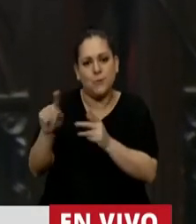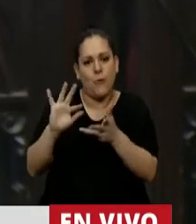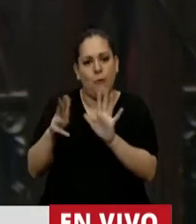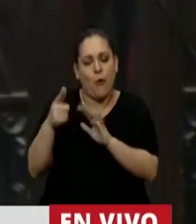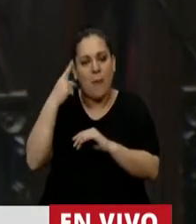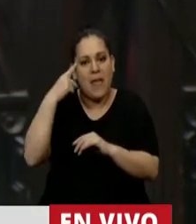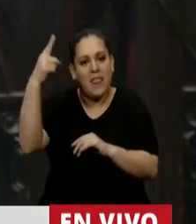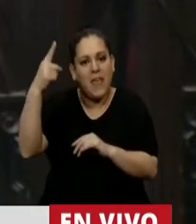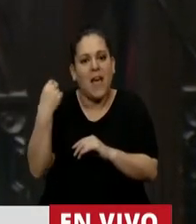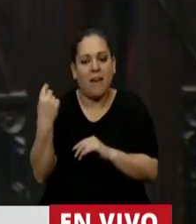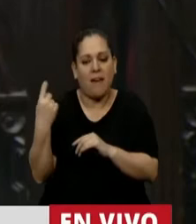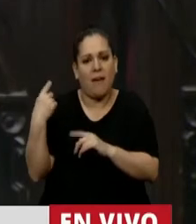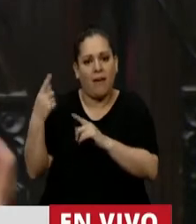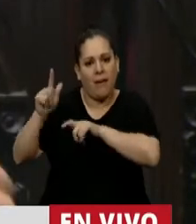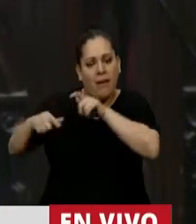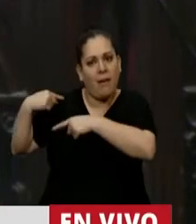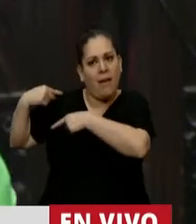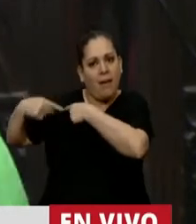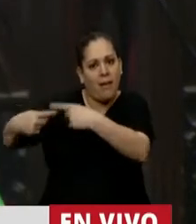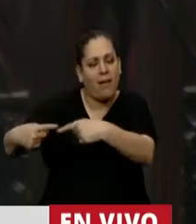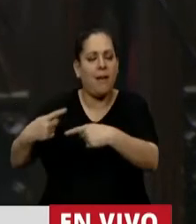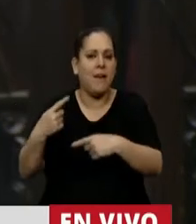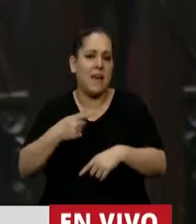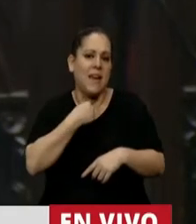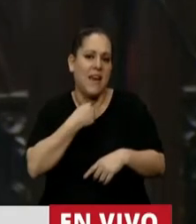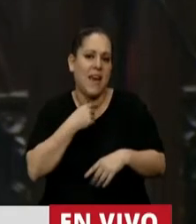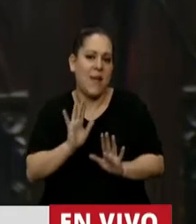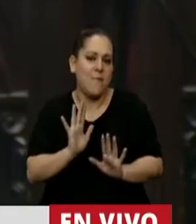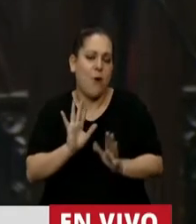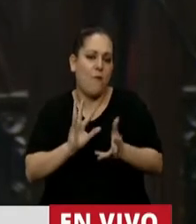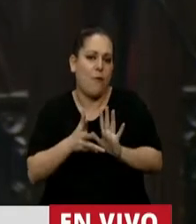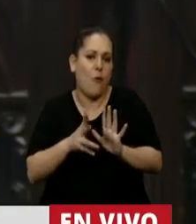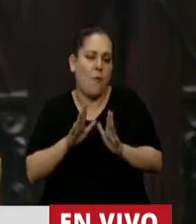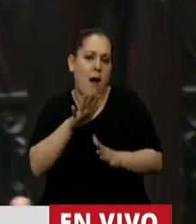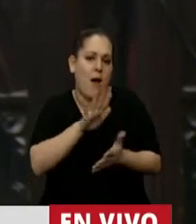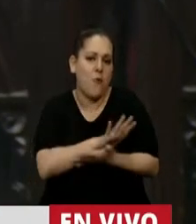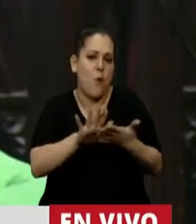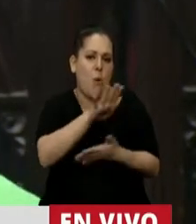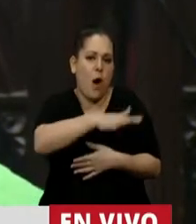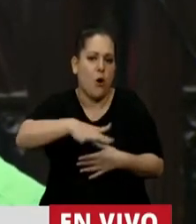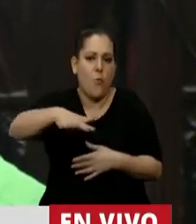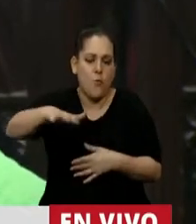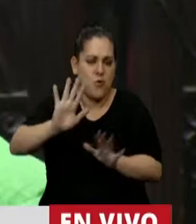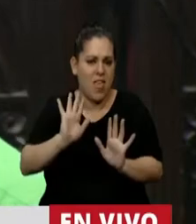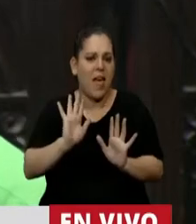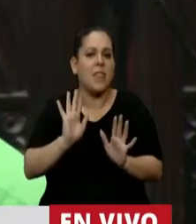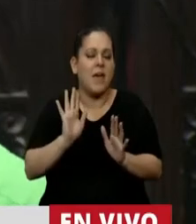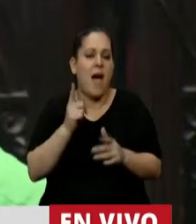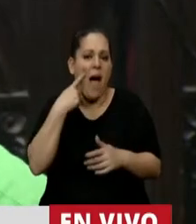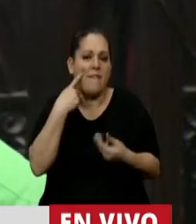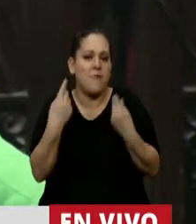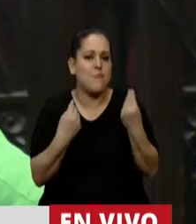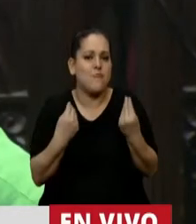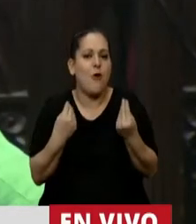de nuestros ancestros esta nueva cosmovisión que queremos tener sobre las nuevas comunidades y sobre de qué manera apostar